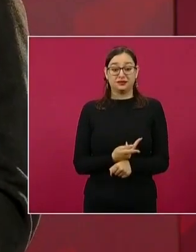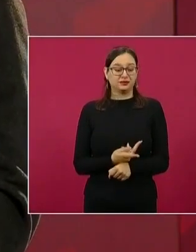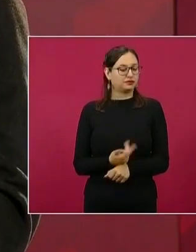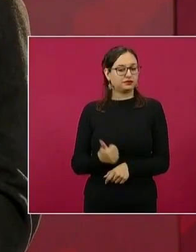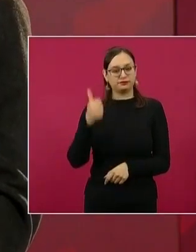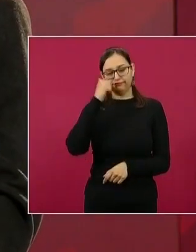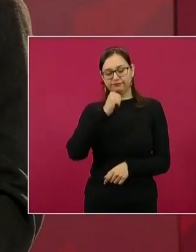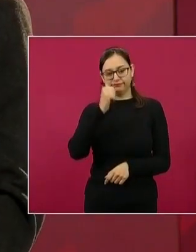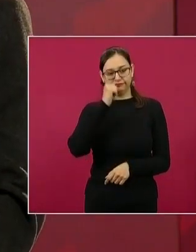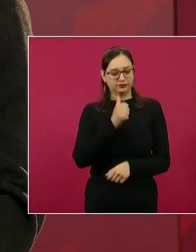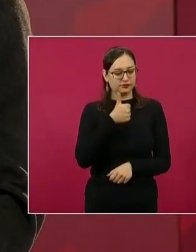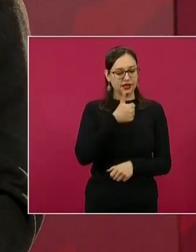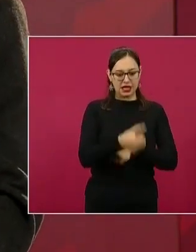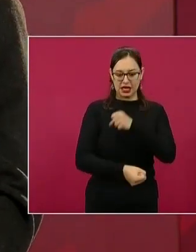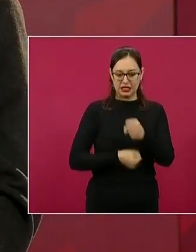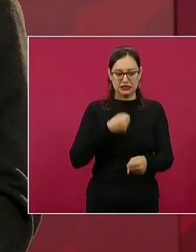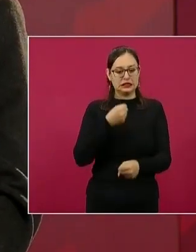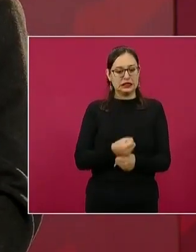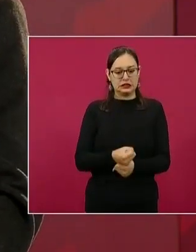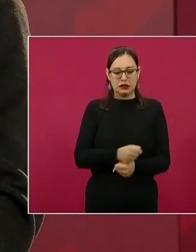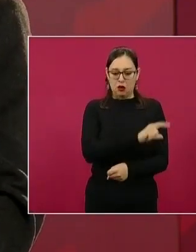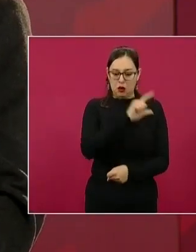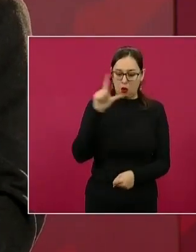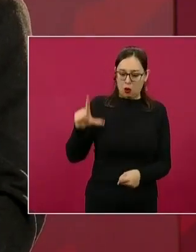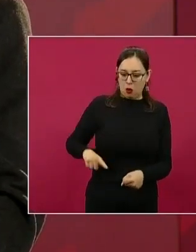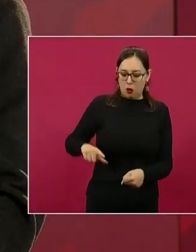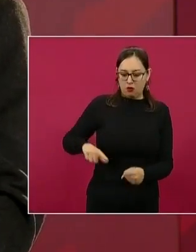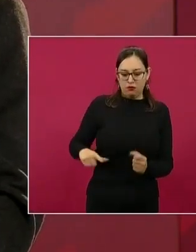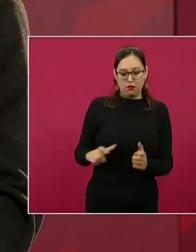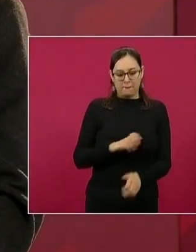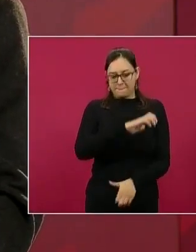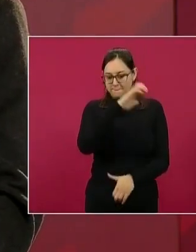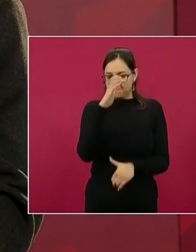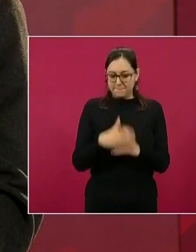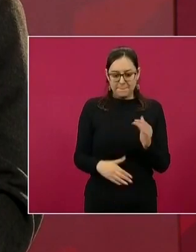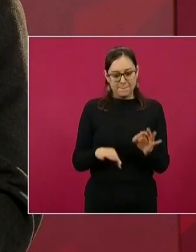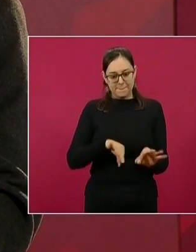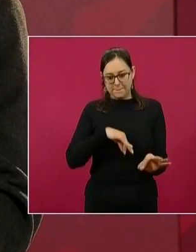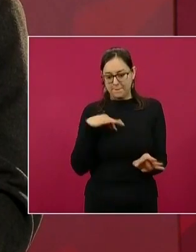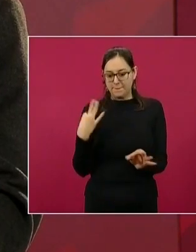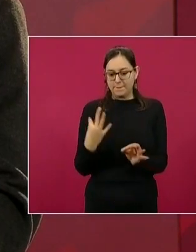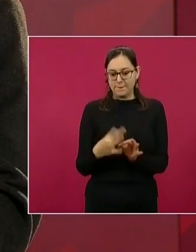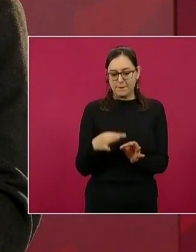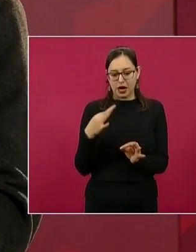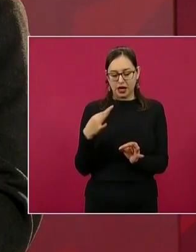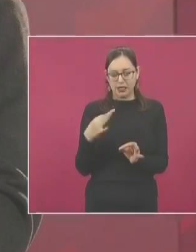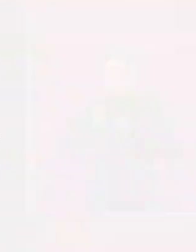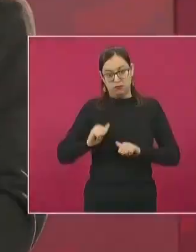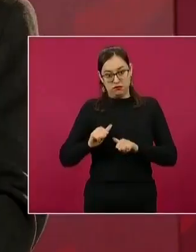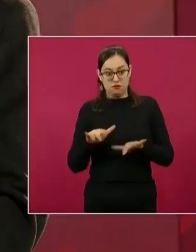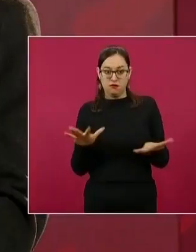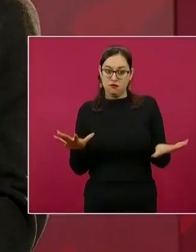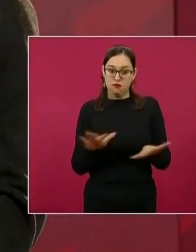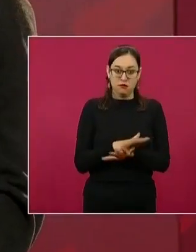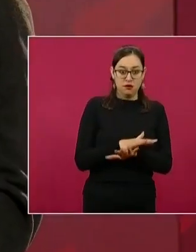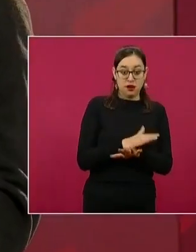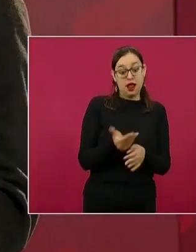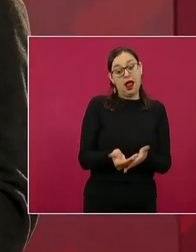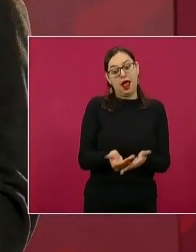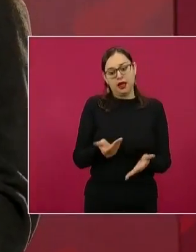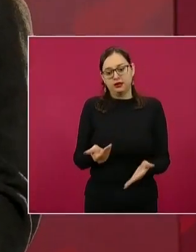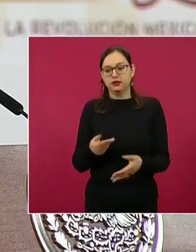gobiernos terminan o quienes se van entregan